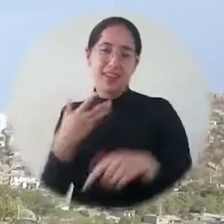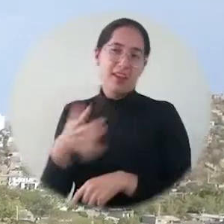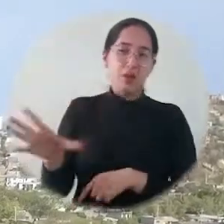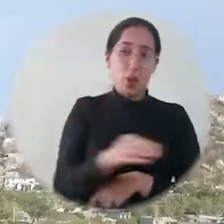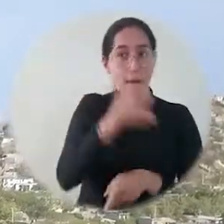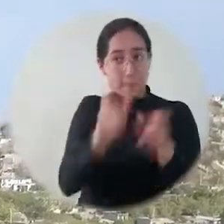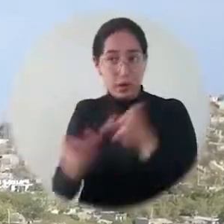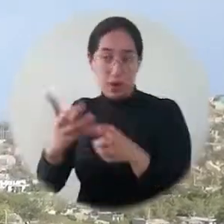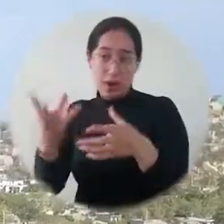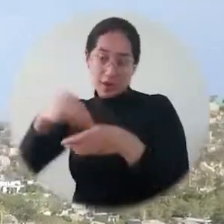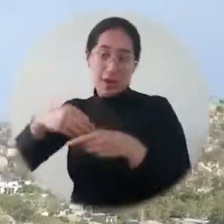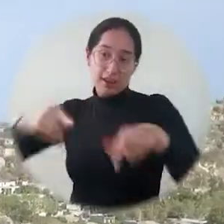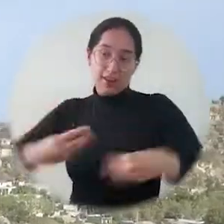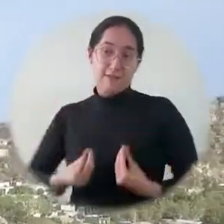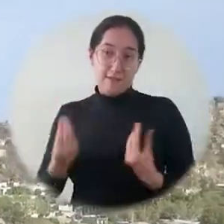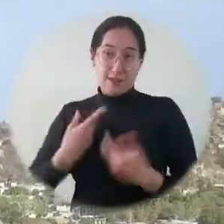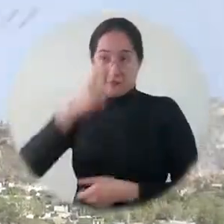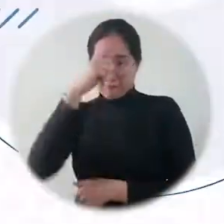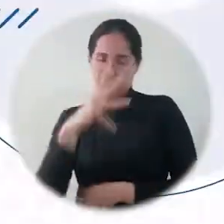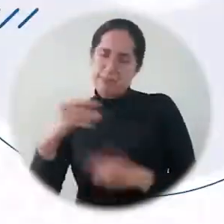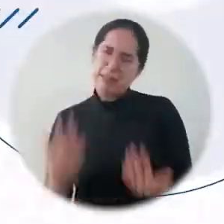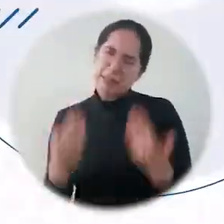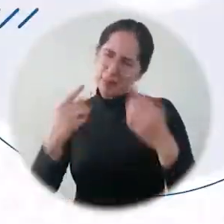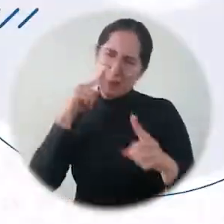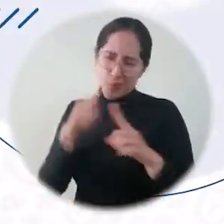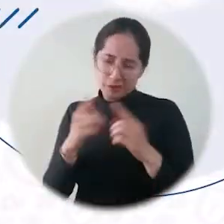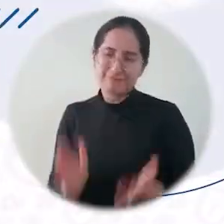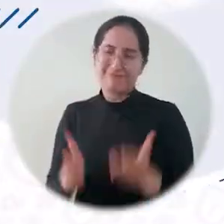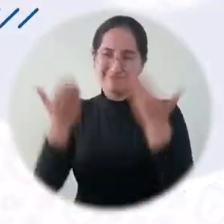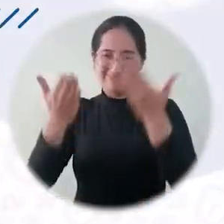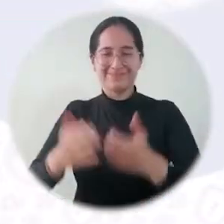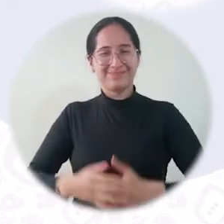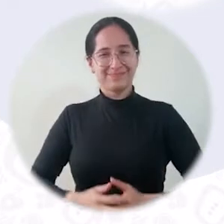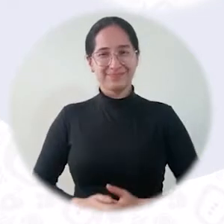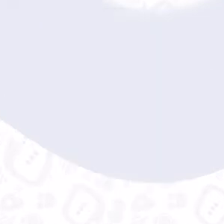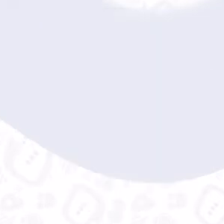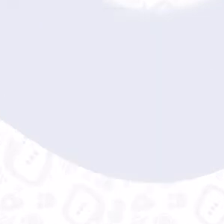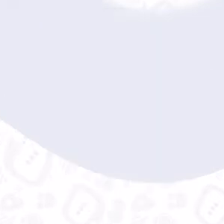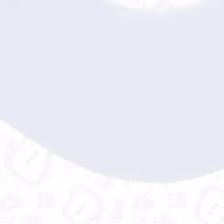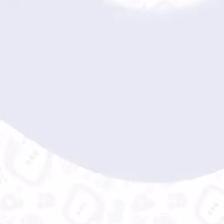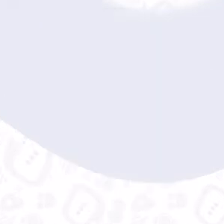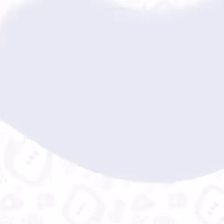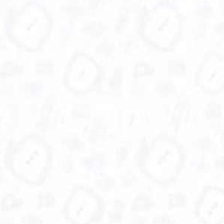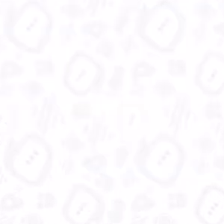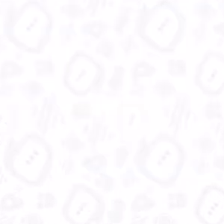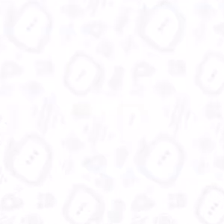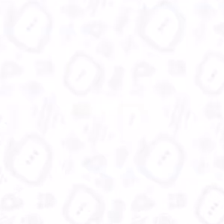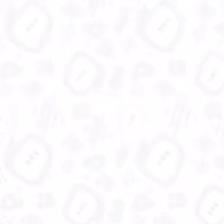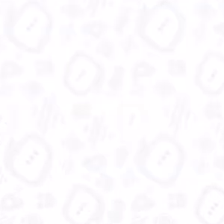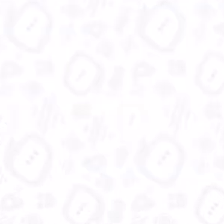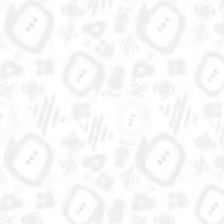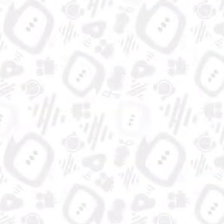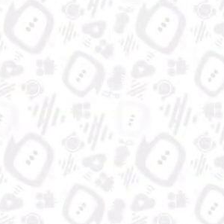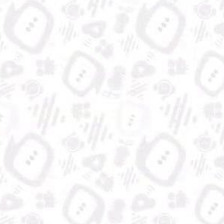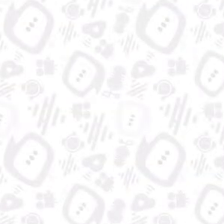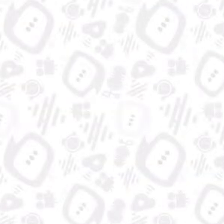Universidad del Magdalena Aún más incluyente e innovadora Música